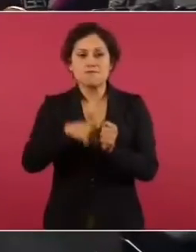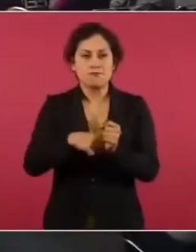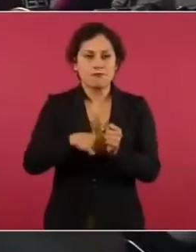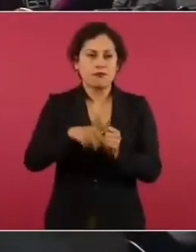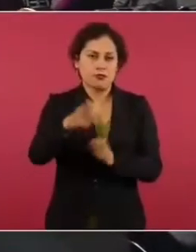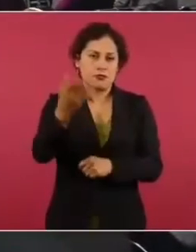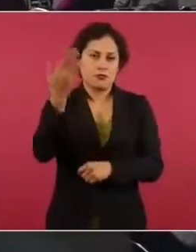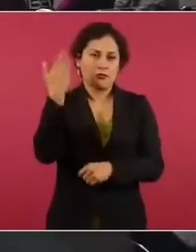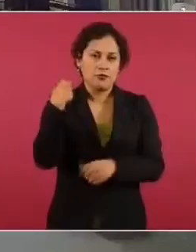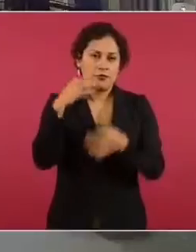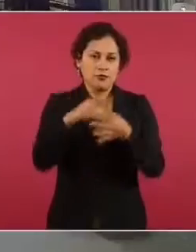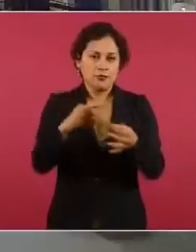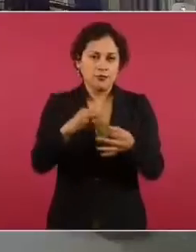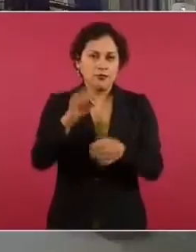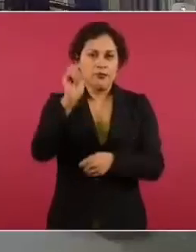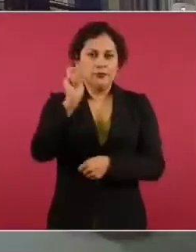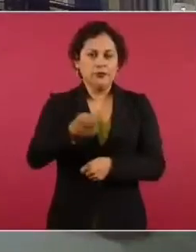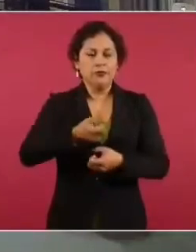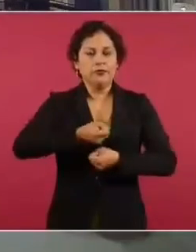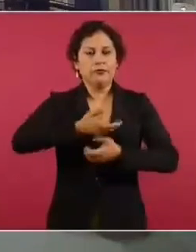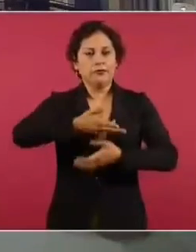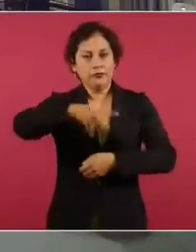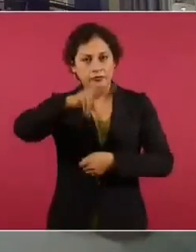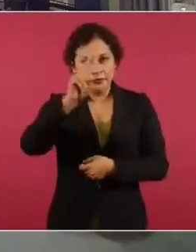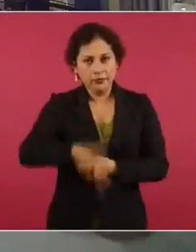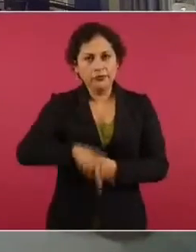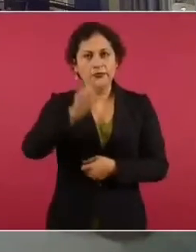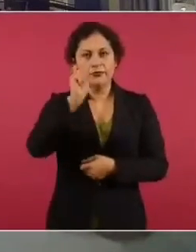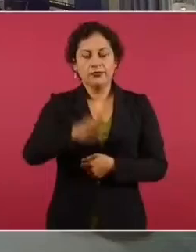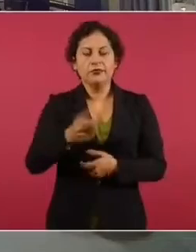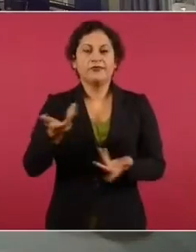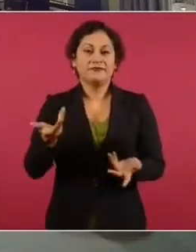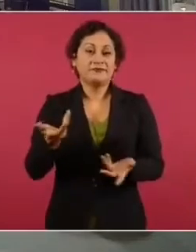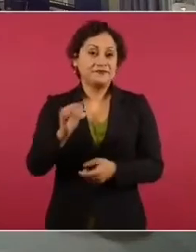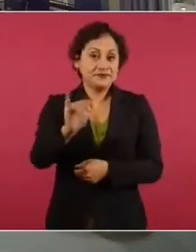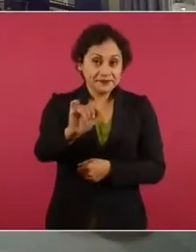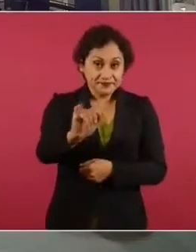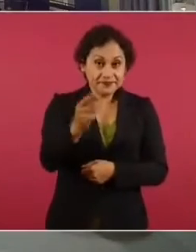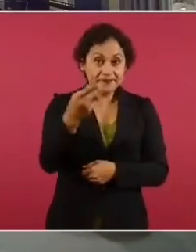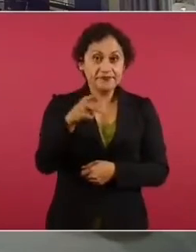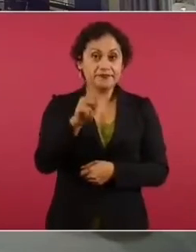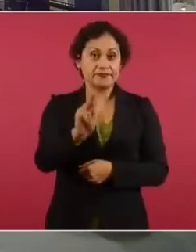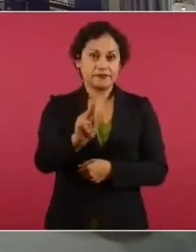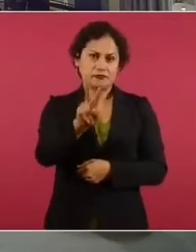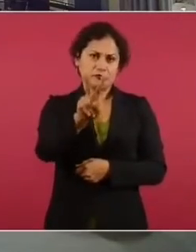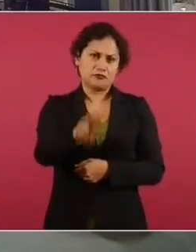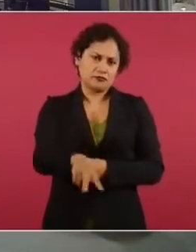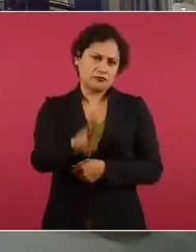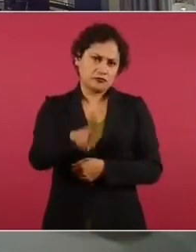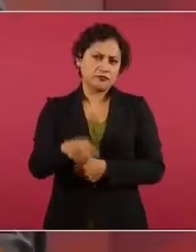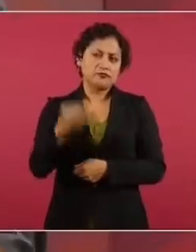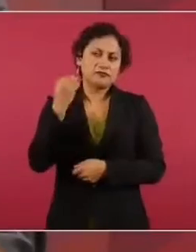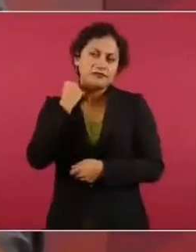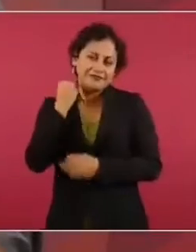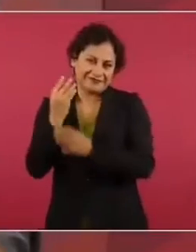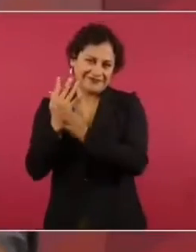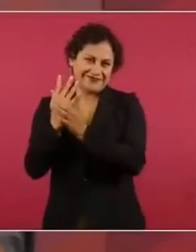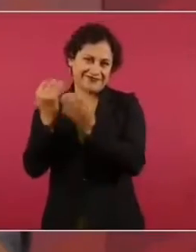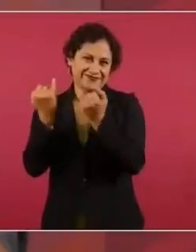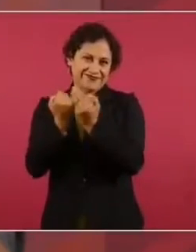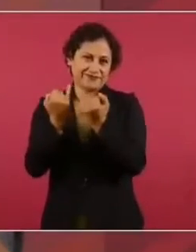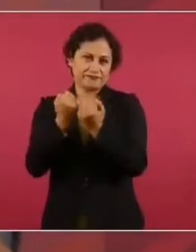al hablarse con la verdad lo que se ha dicho es que no es que... Incluso aceptando, como dicen los abogados, sin conceder,